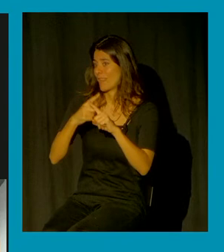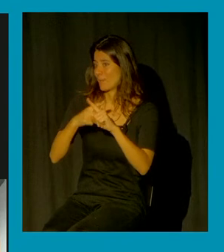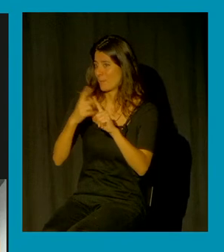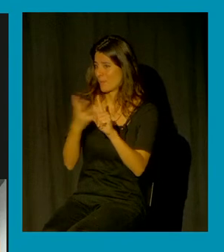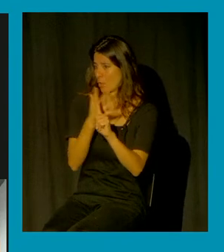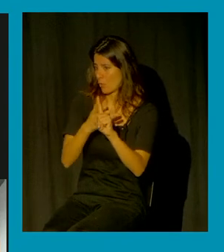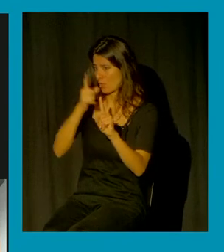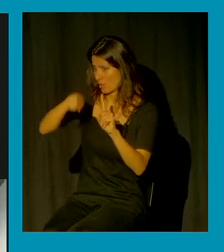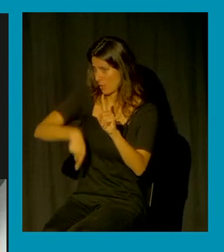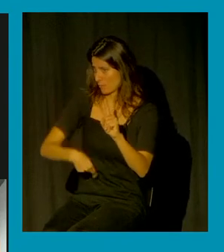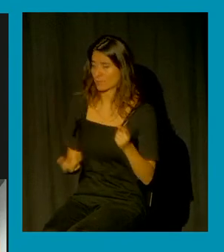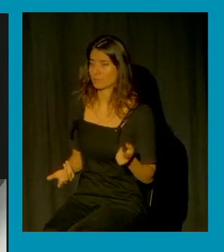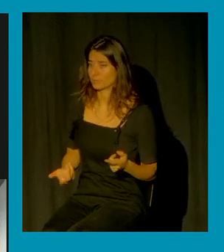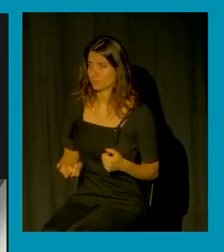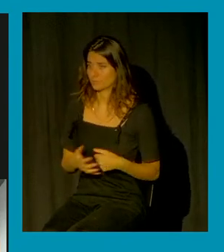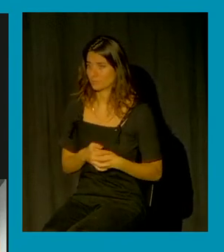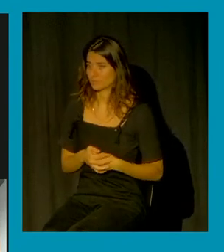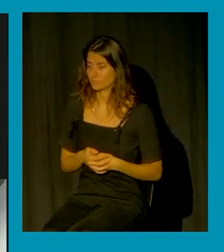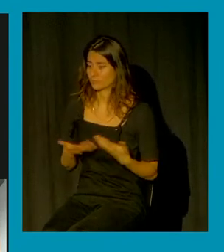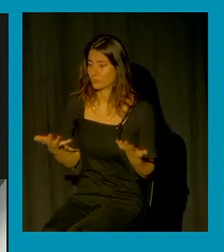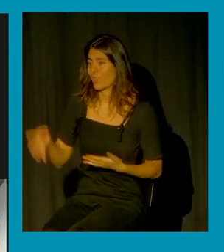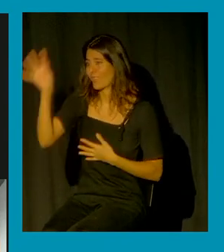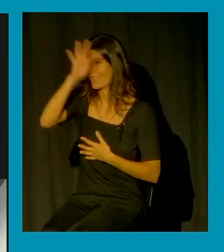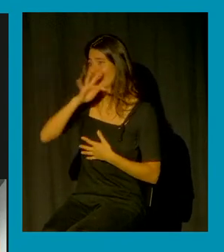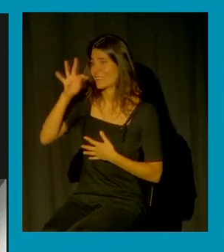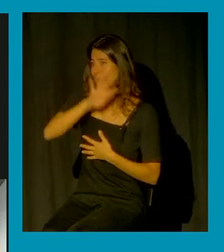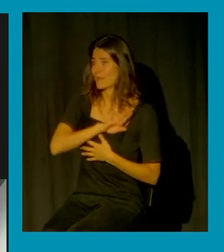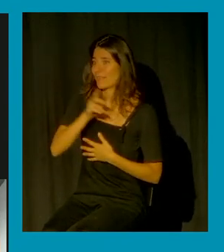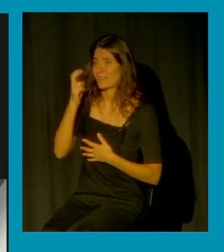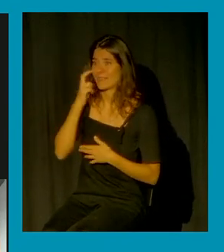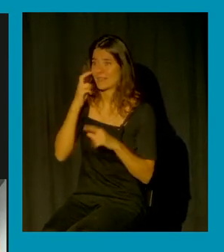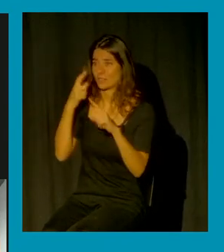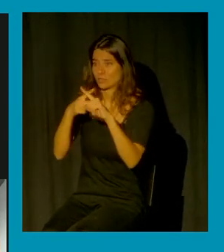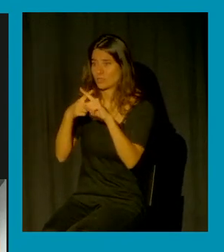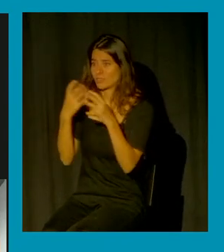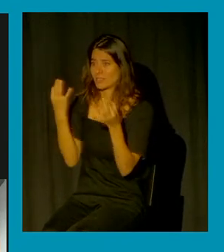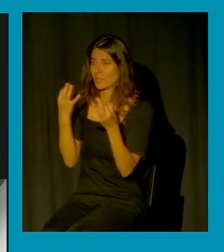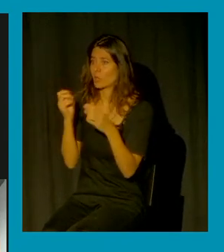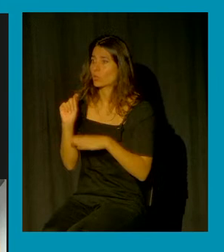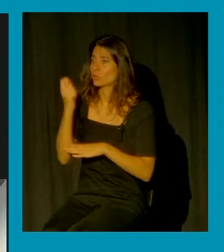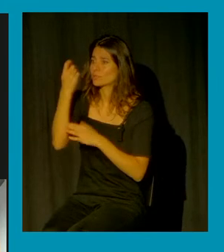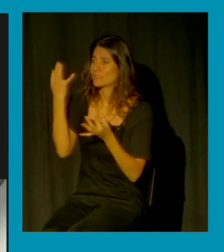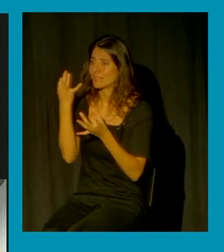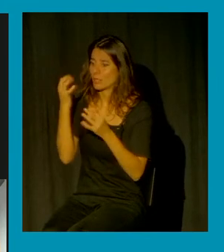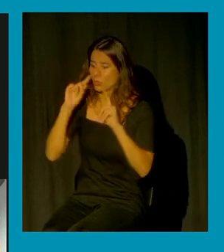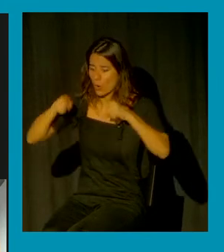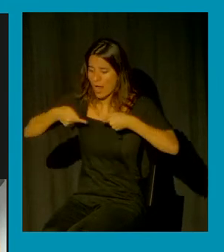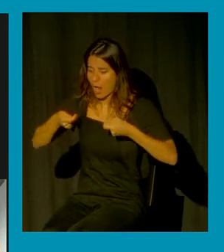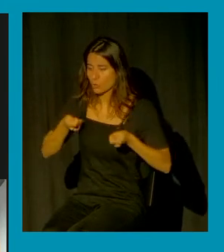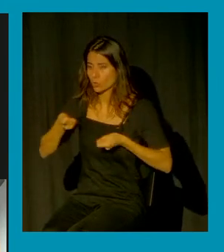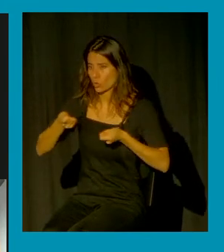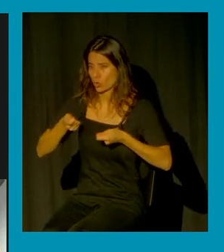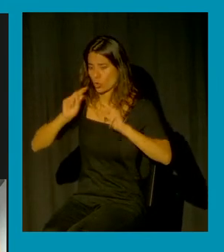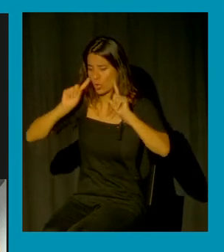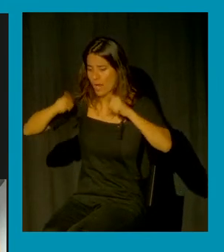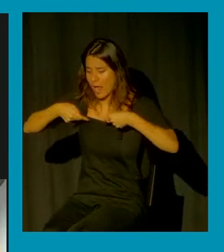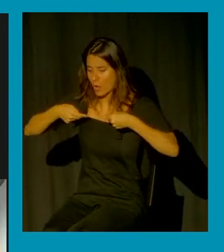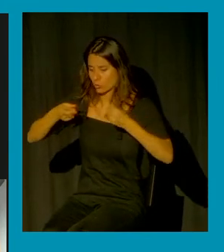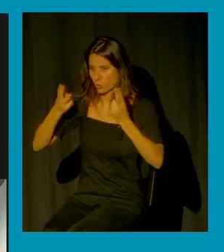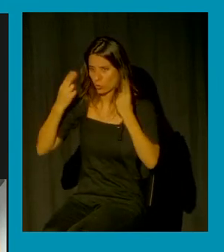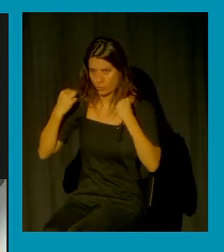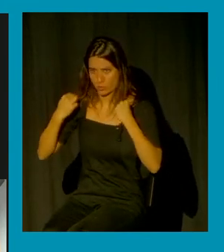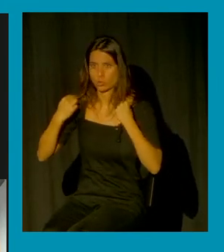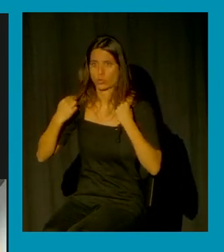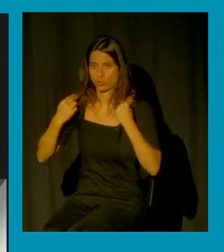por lo tanto la disciplina del terror sexual lo que consigue es la introducción del autocontrol y del autodominio ¿no? que se circunscribe